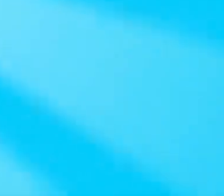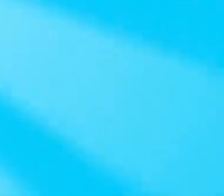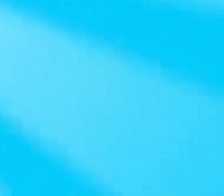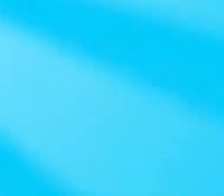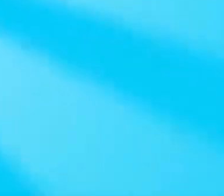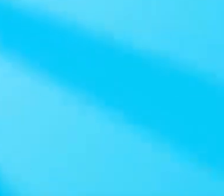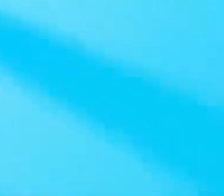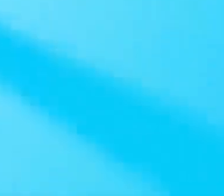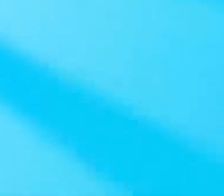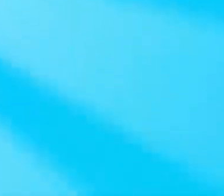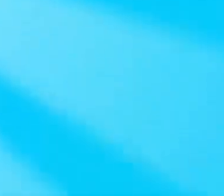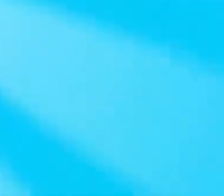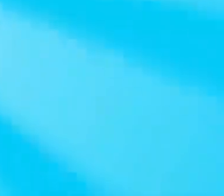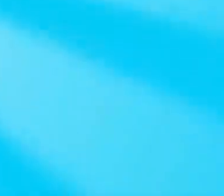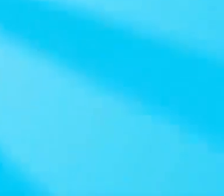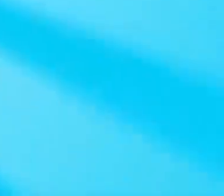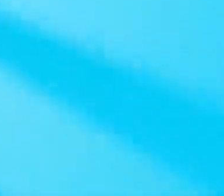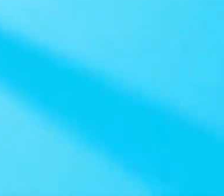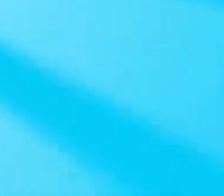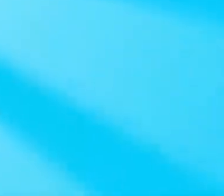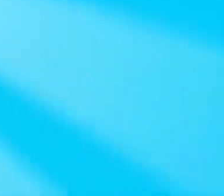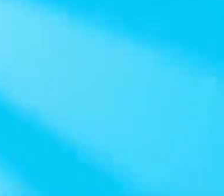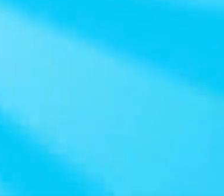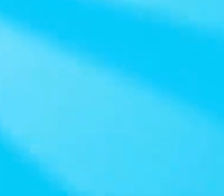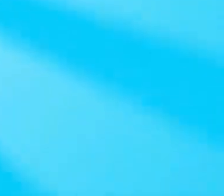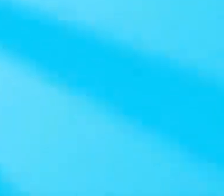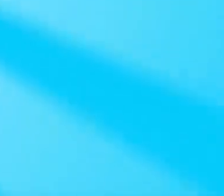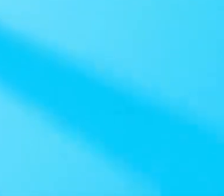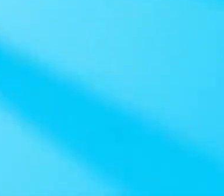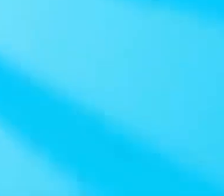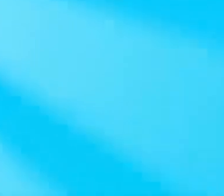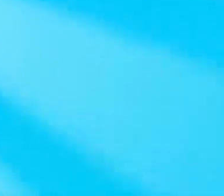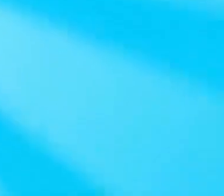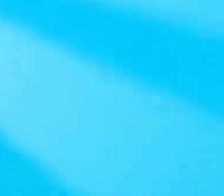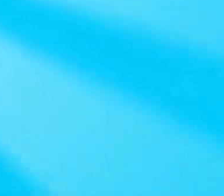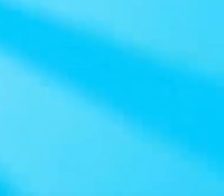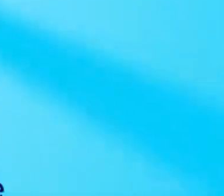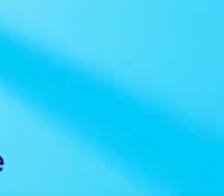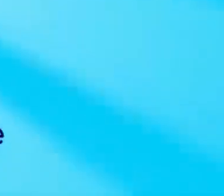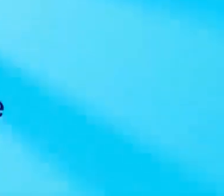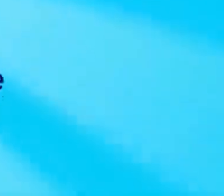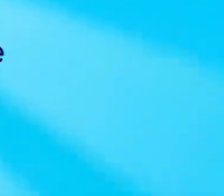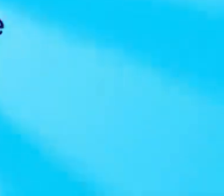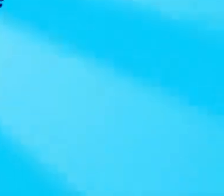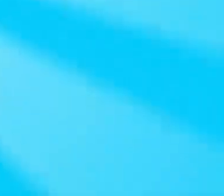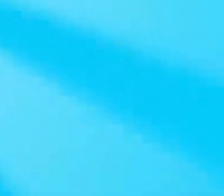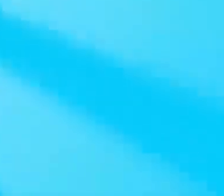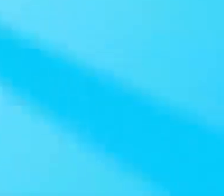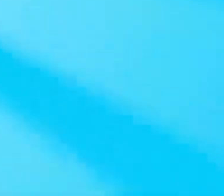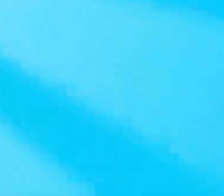De ciencias